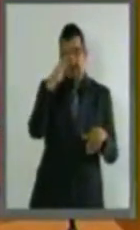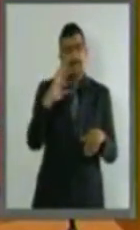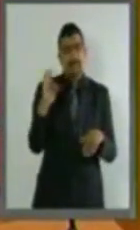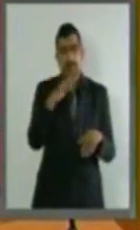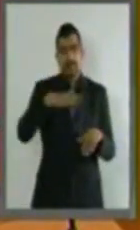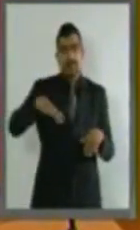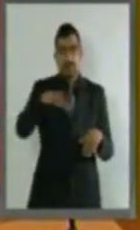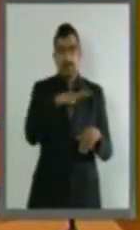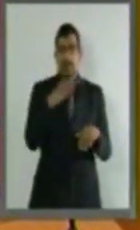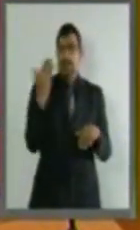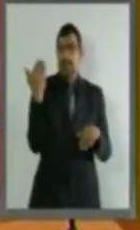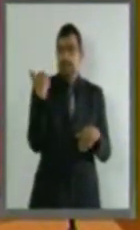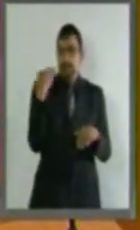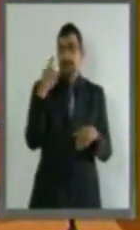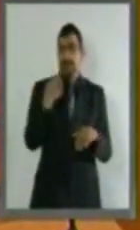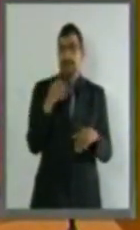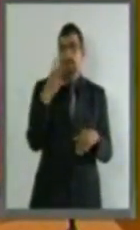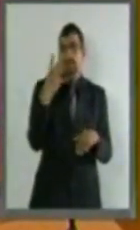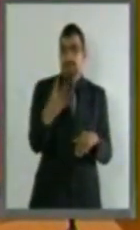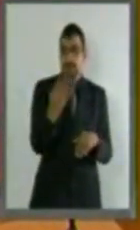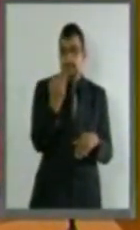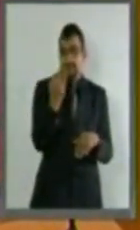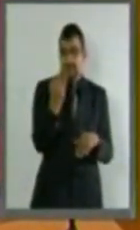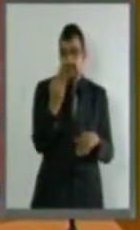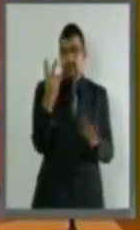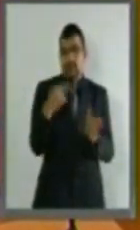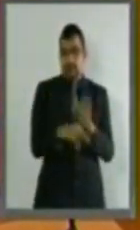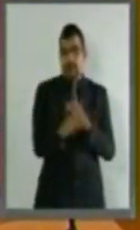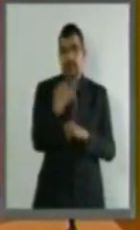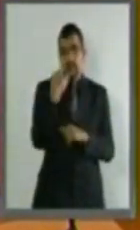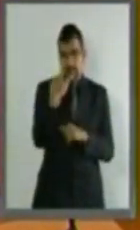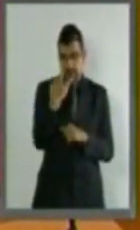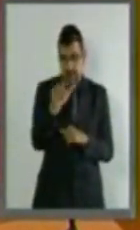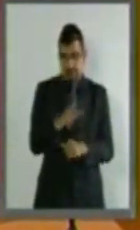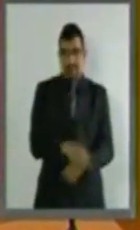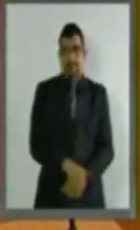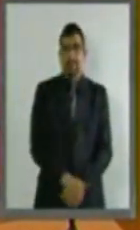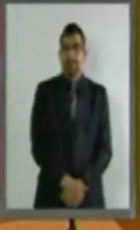el pasado 24 de febrero del 2017.